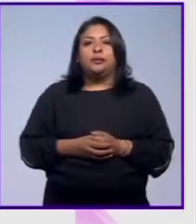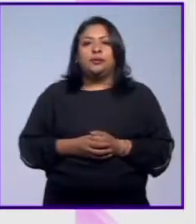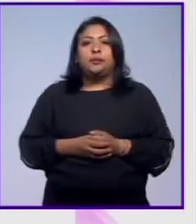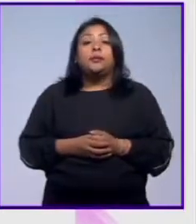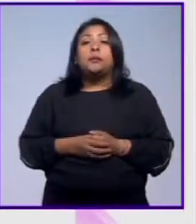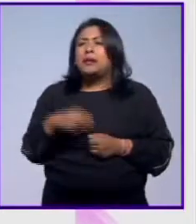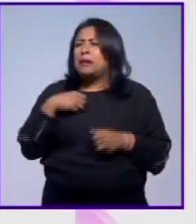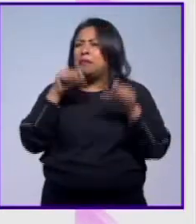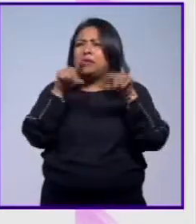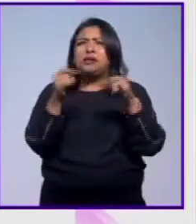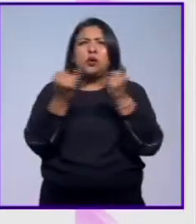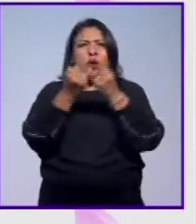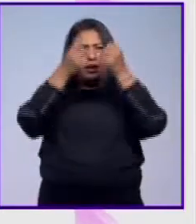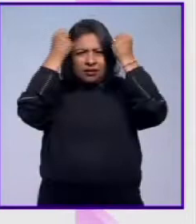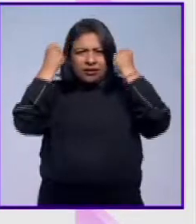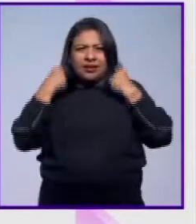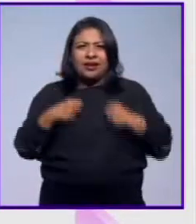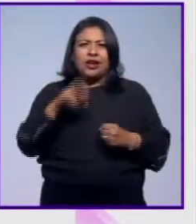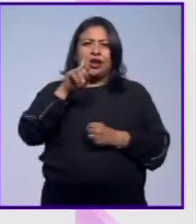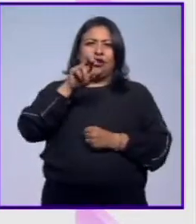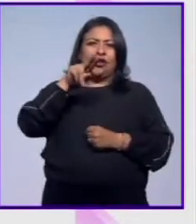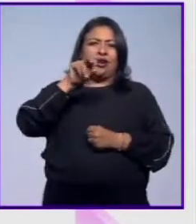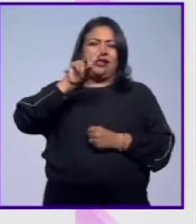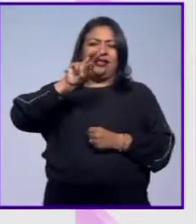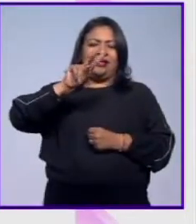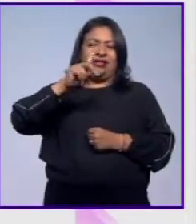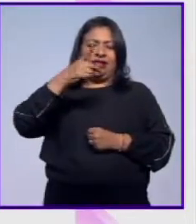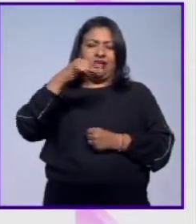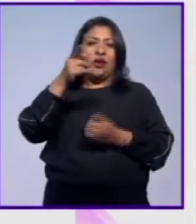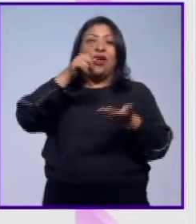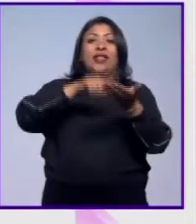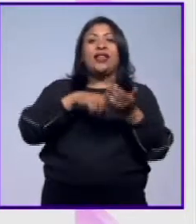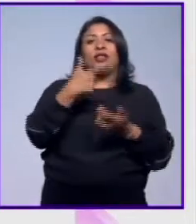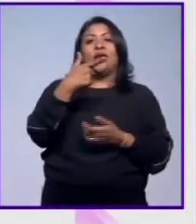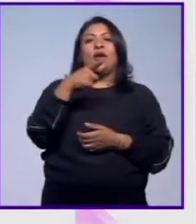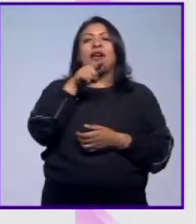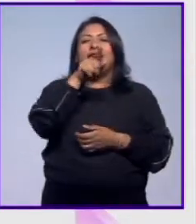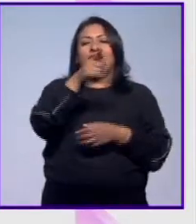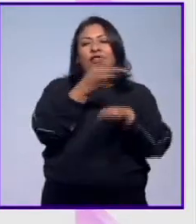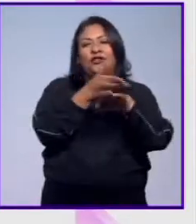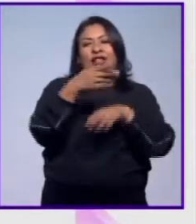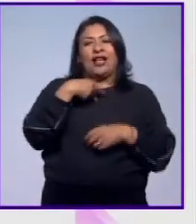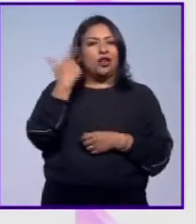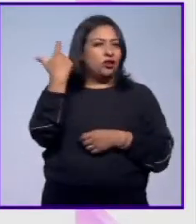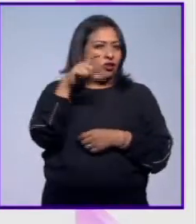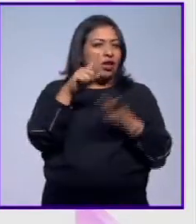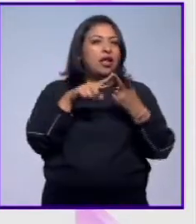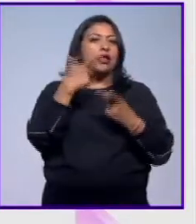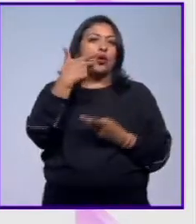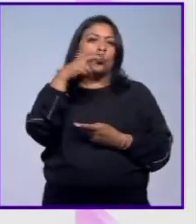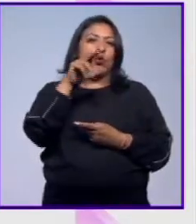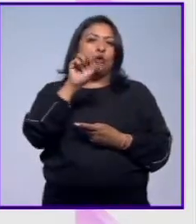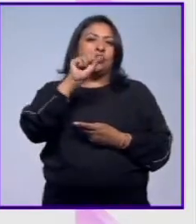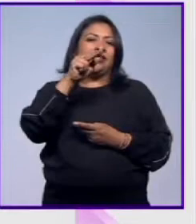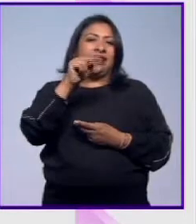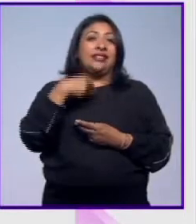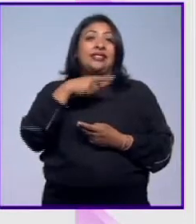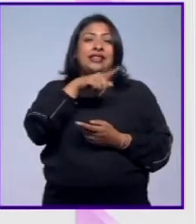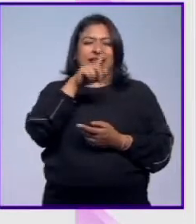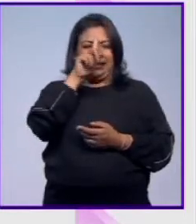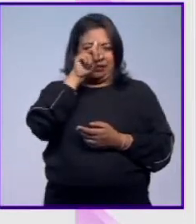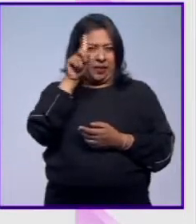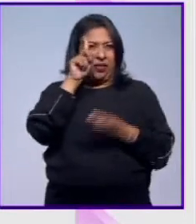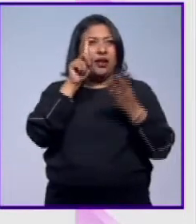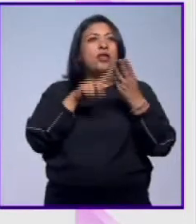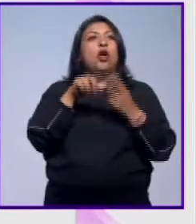Lo mismo está la camiseta de Ronaldinho cuando estuvo en los Gallos Blancos del Querétaro, o la de Hugo Sánchez en el Real Madrid, que es la chamarra